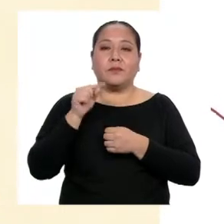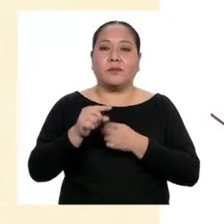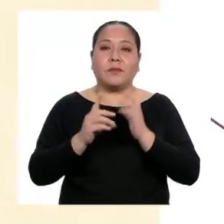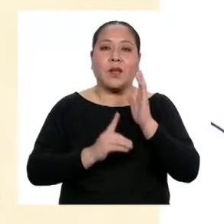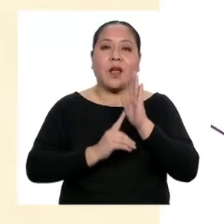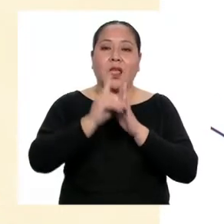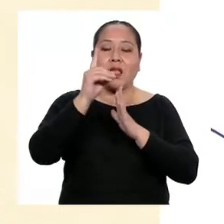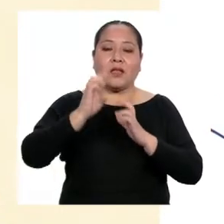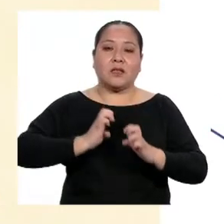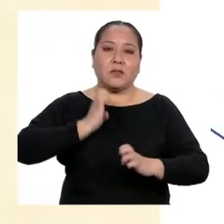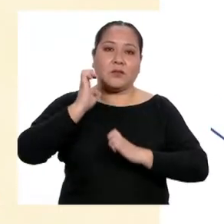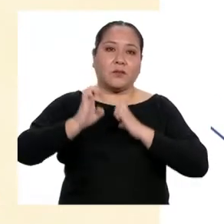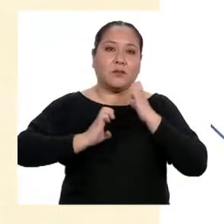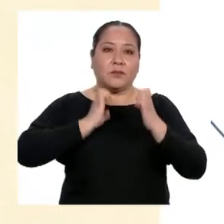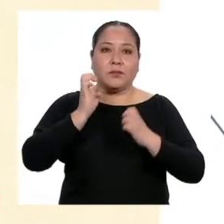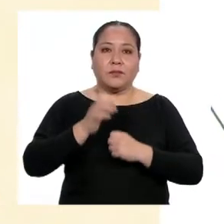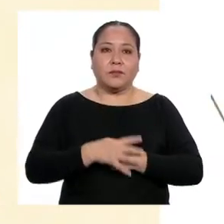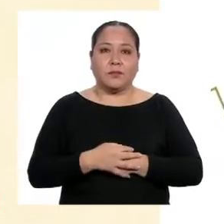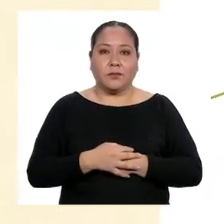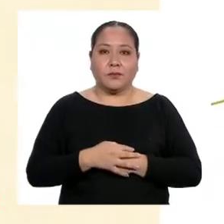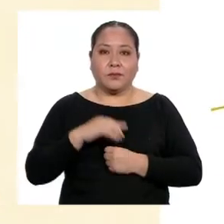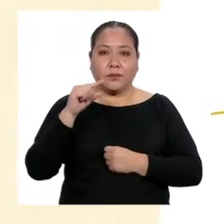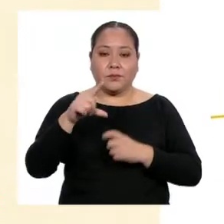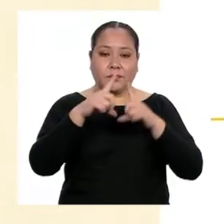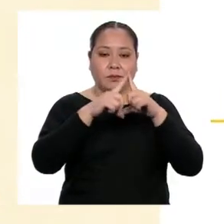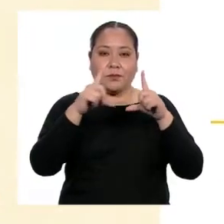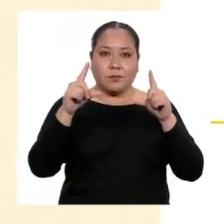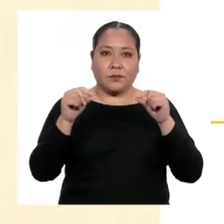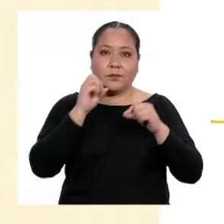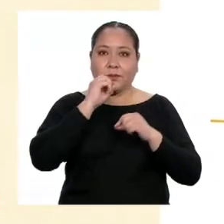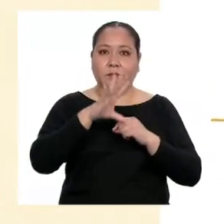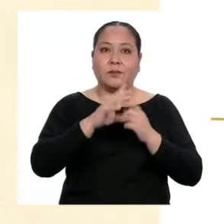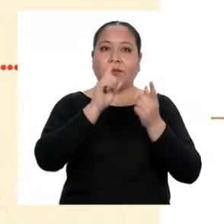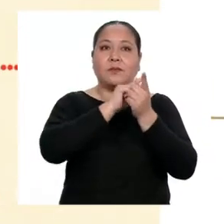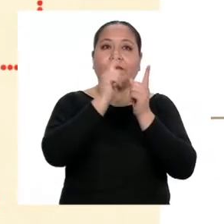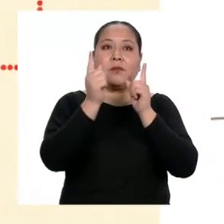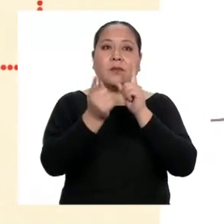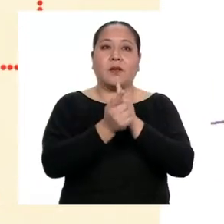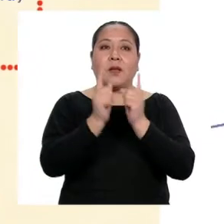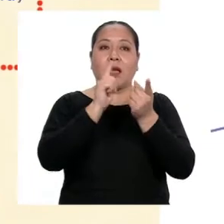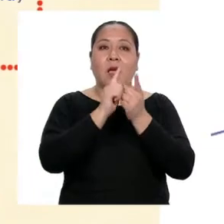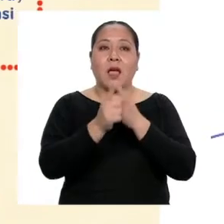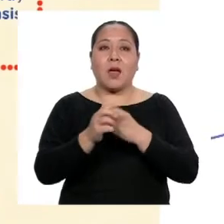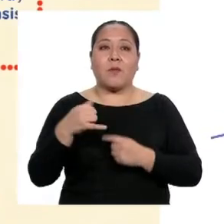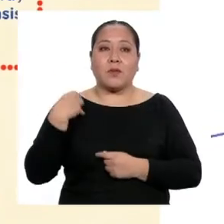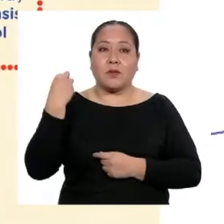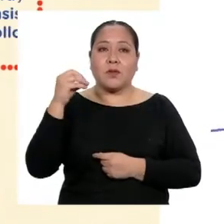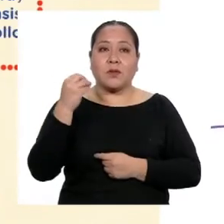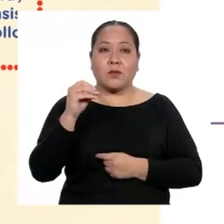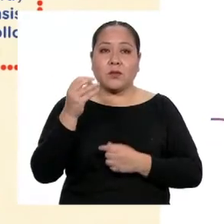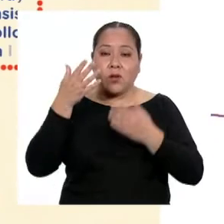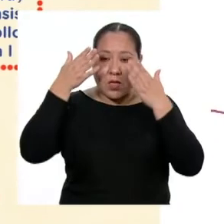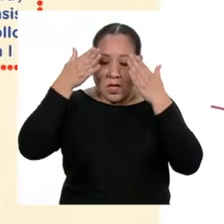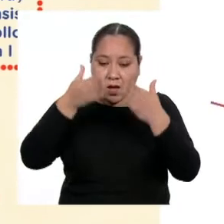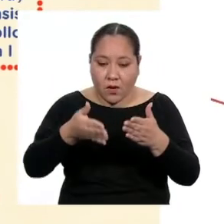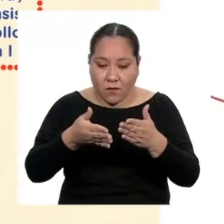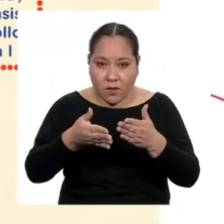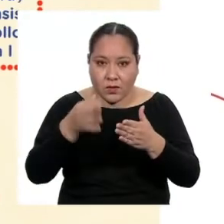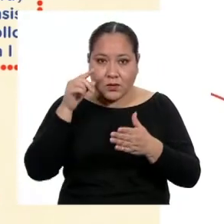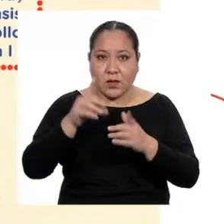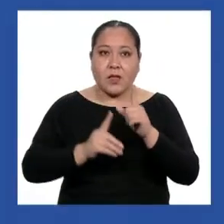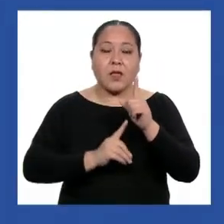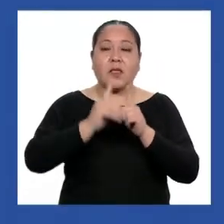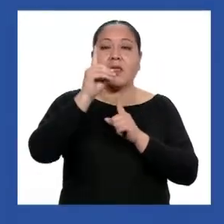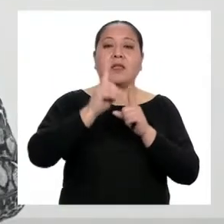desarrollo emocional. El párrafo trata de los cambios que se producen en la adolescencia con un énfasis en el